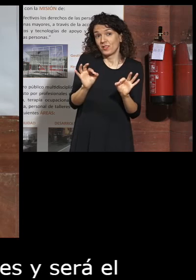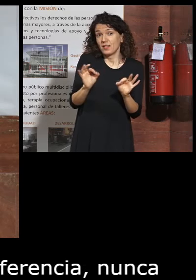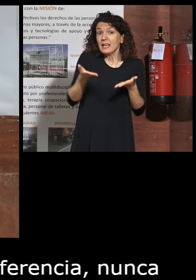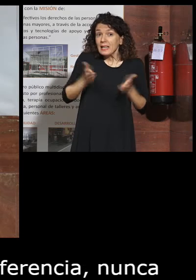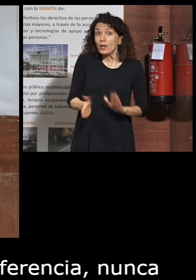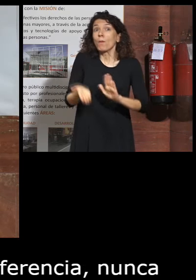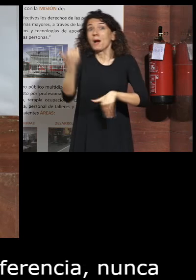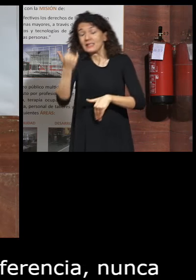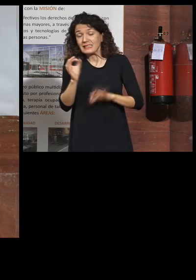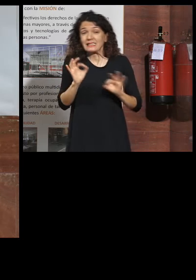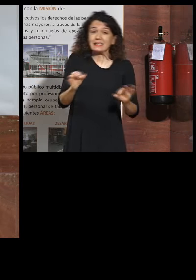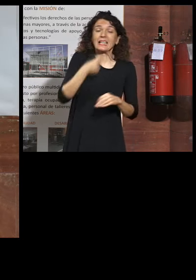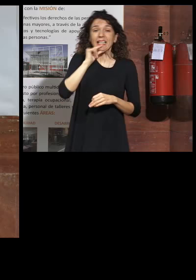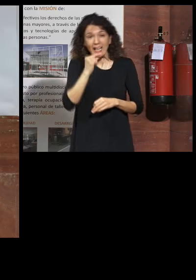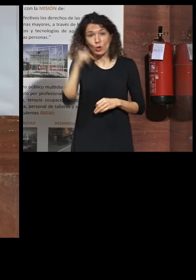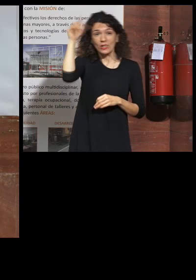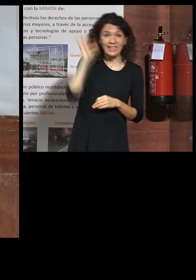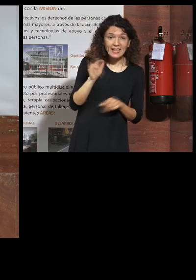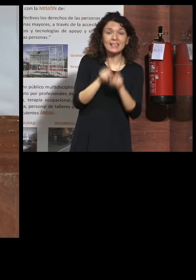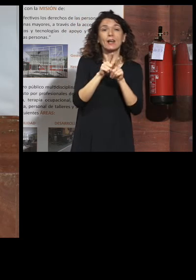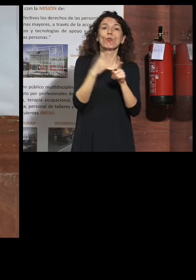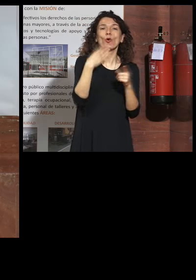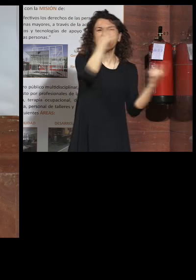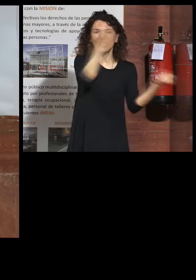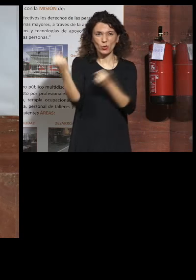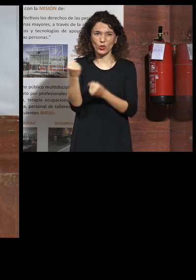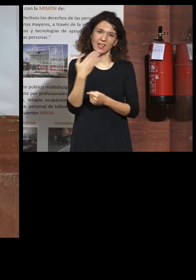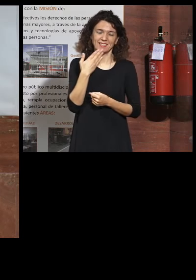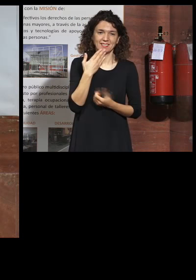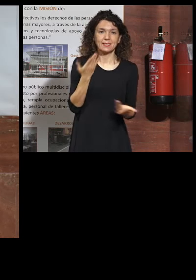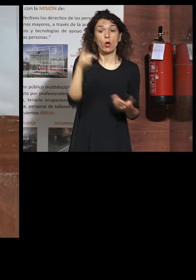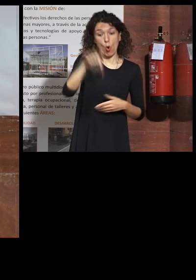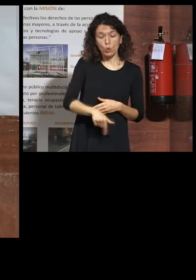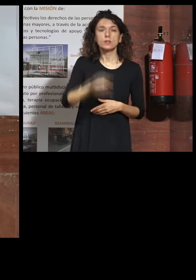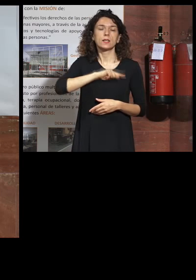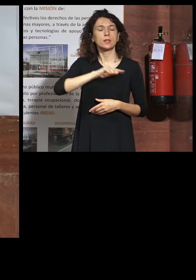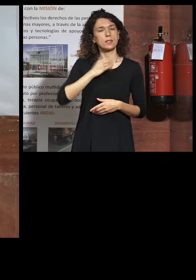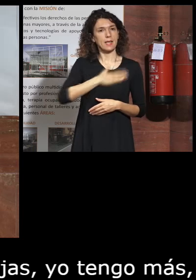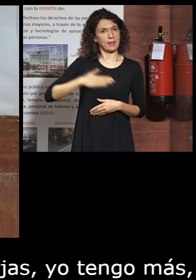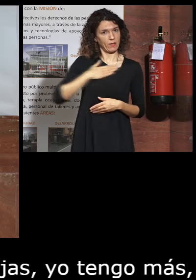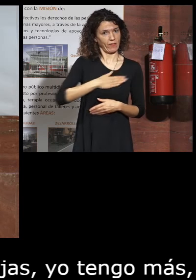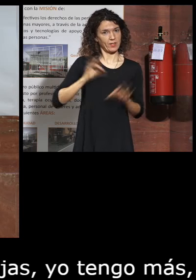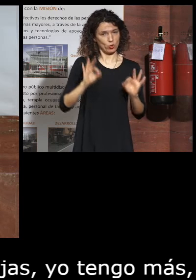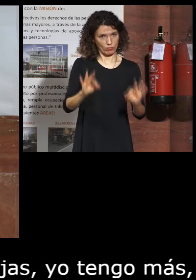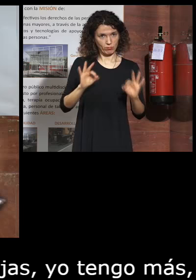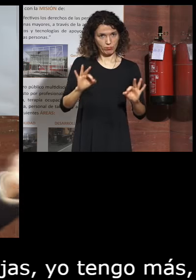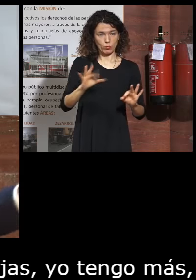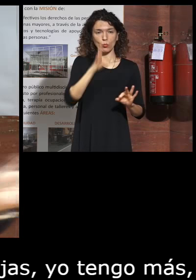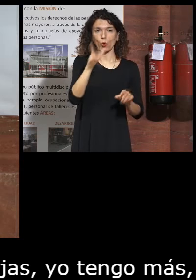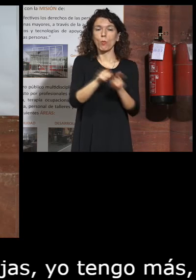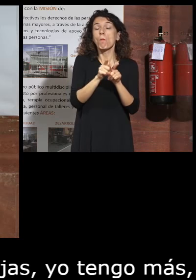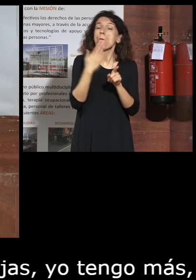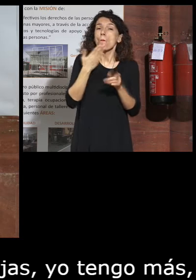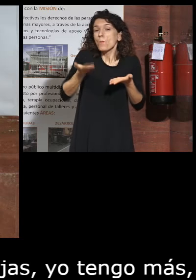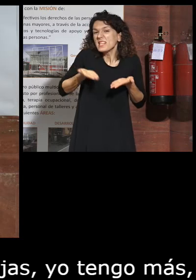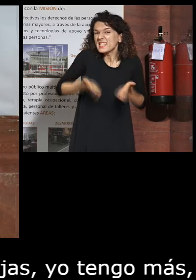teniendo más hijos, hijas, nietos, nietas, institucionales, pero desde luego hoy me siento satisfecho de estar con una de mis